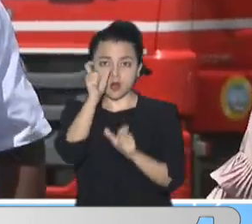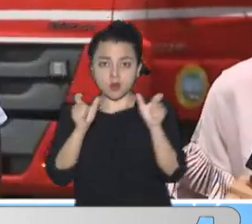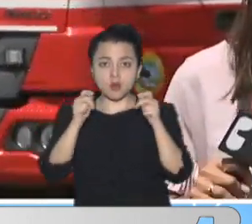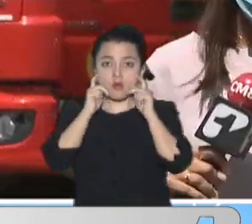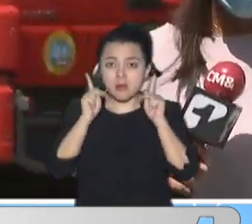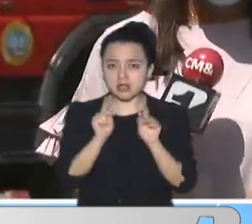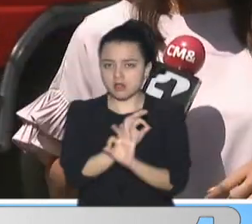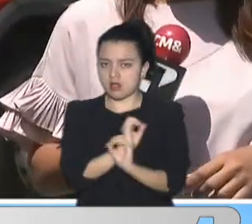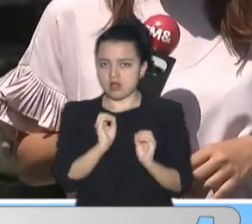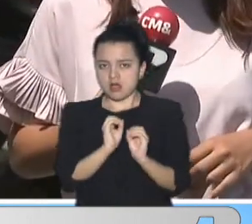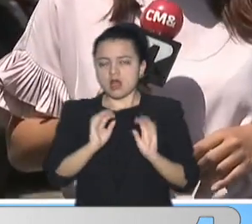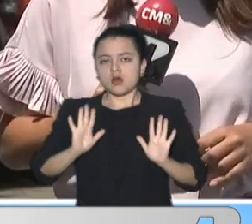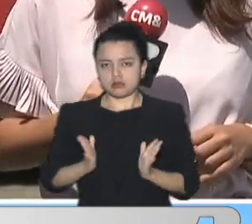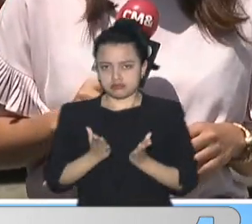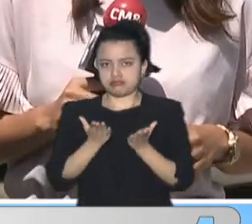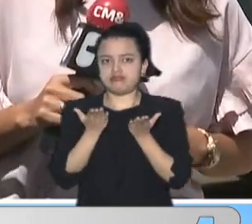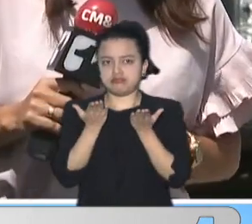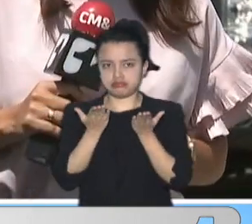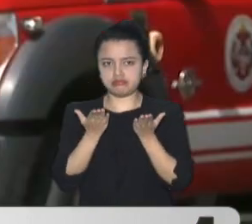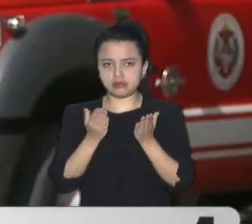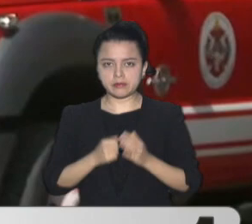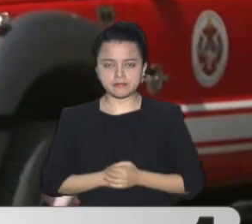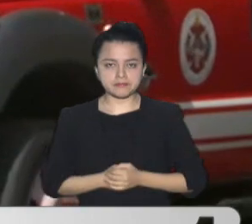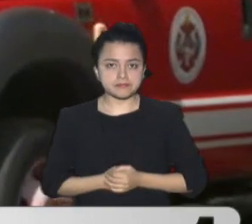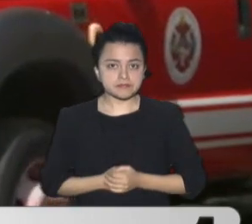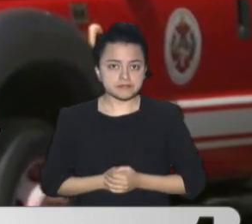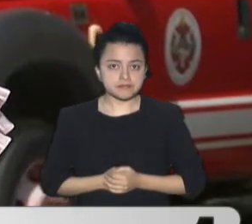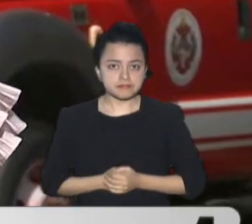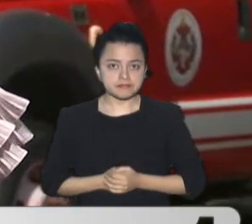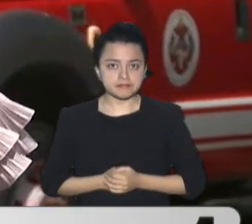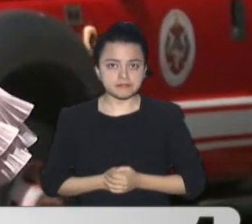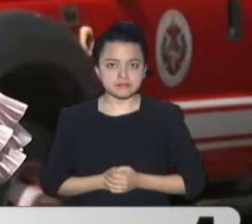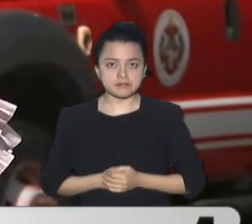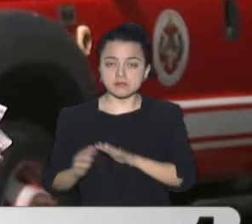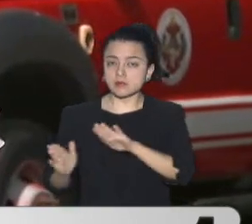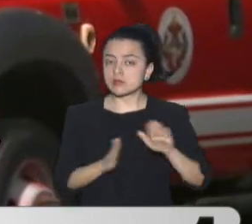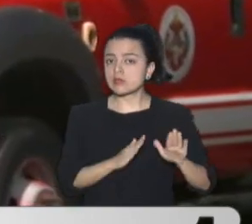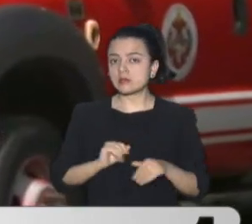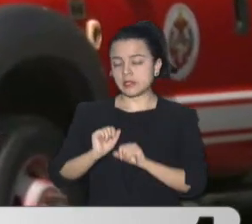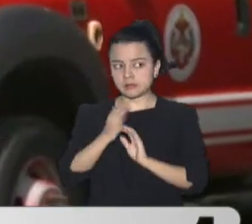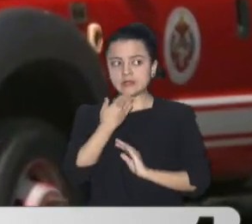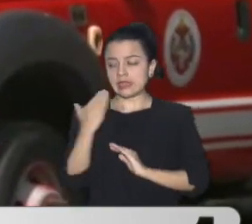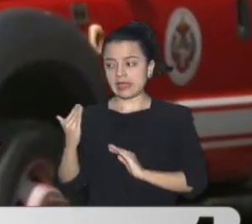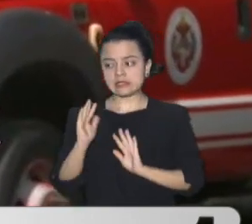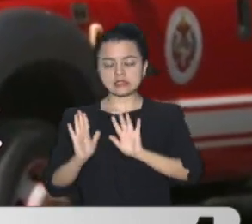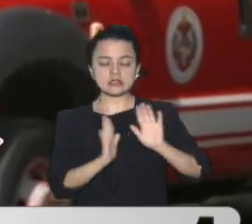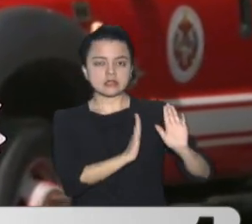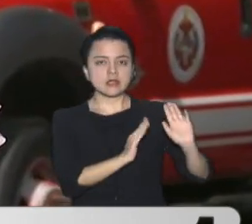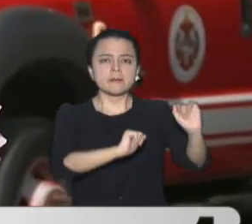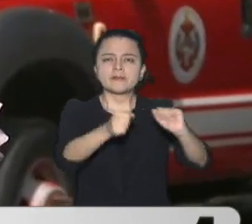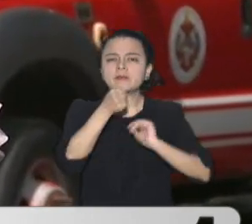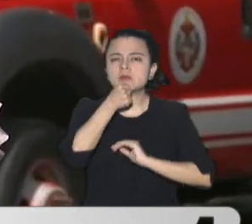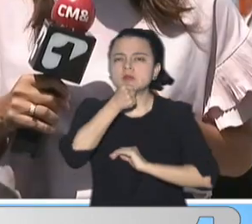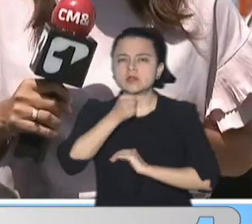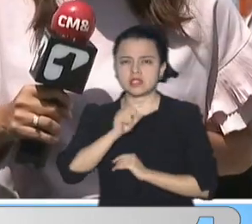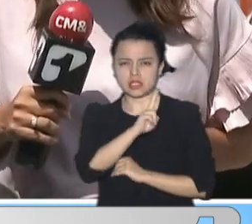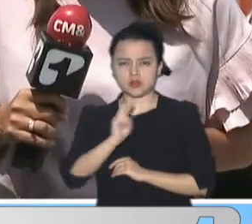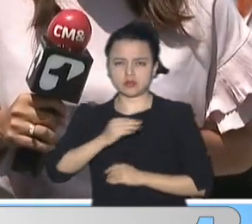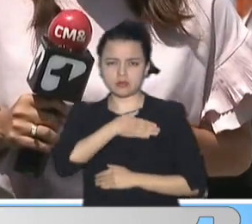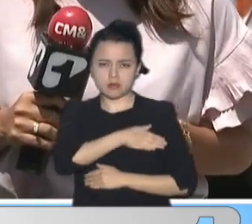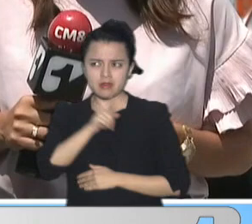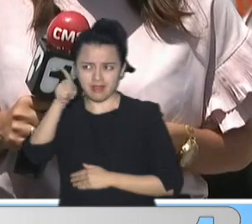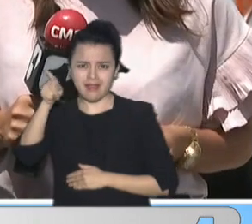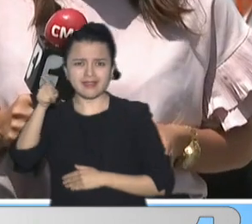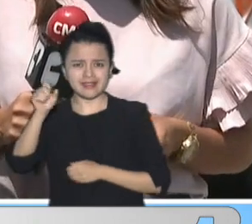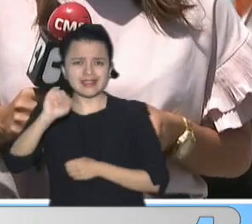gracias Comandante Y cambiando de tema Los habitantes Del corregimiento De Teche San Jacinto Del Cauca Sur de Bolívar